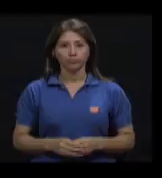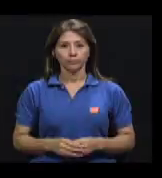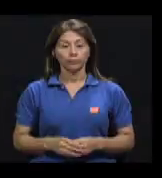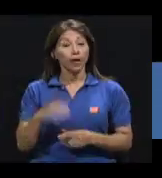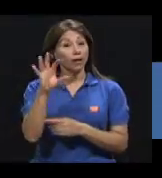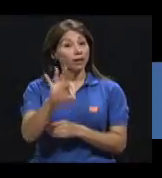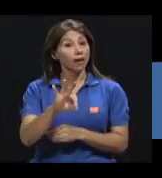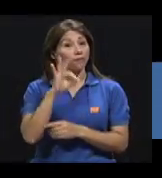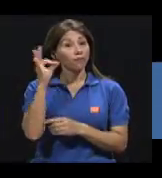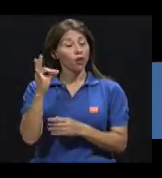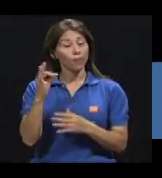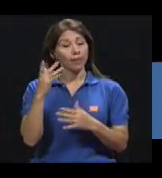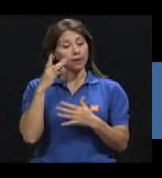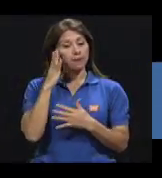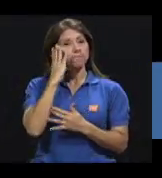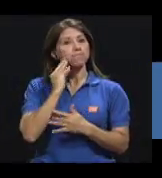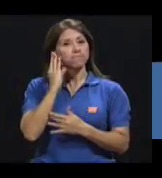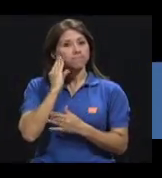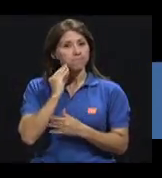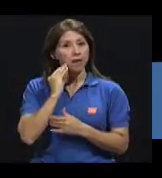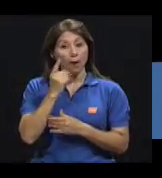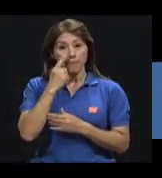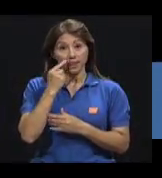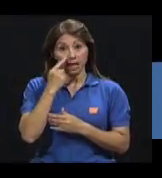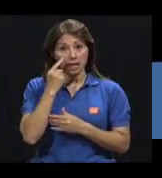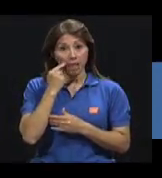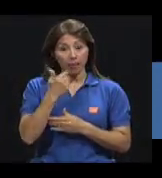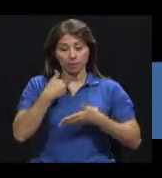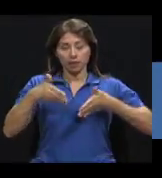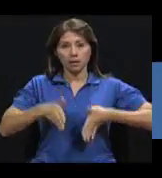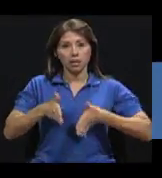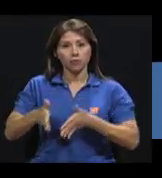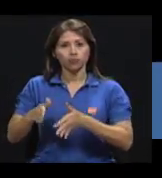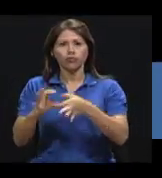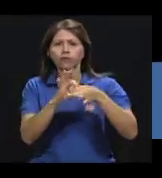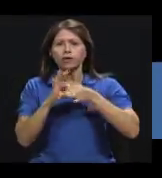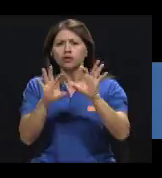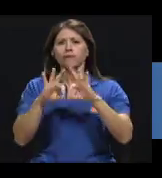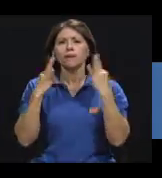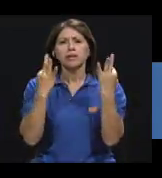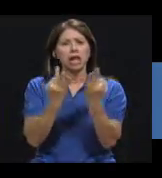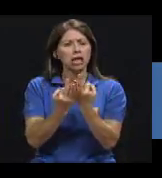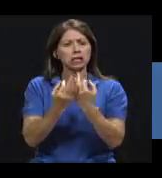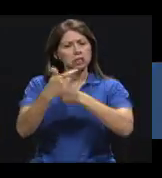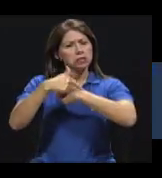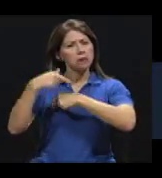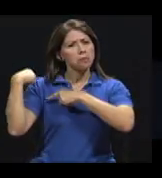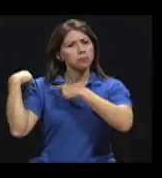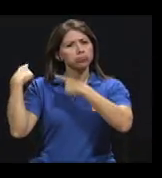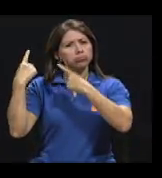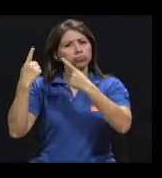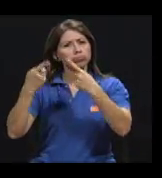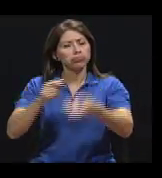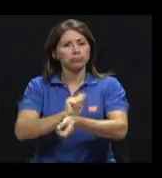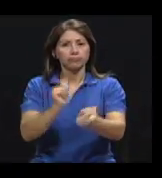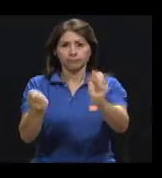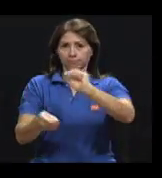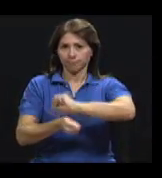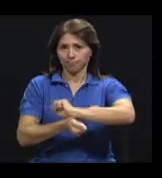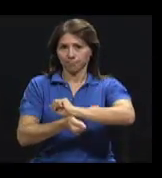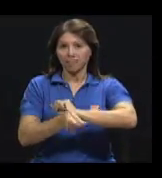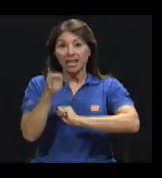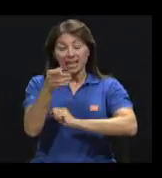La manera de vivir la paternidad, y las relaciones familiares, han ido cambiando a lo largo de la historia. En la siguiente información,